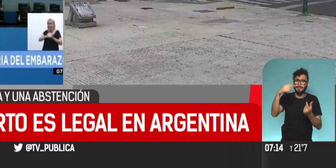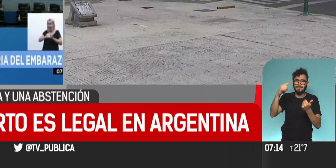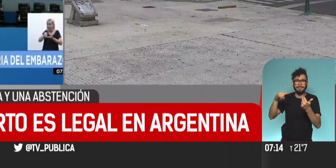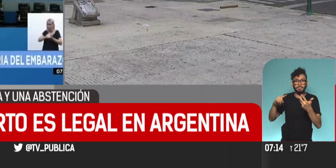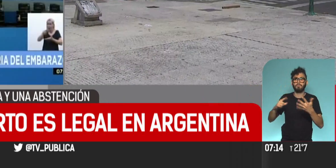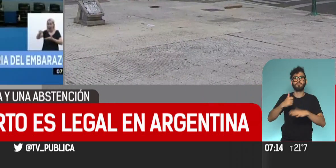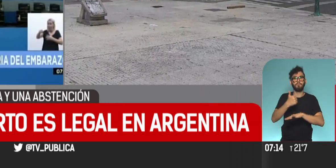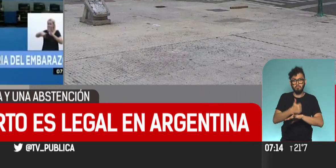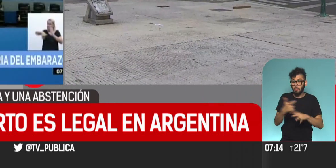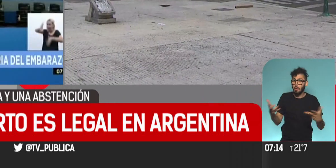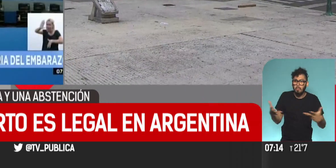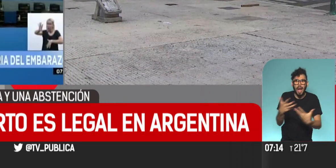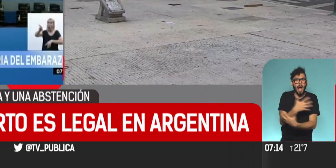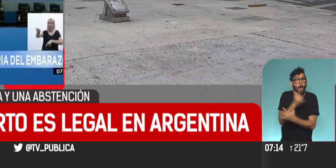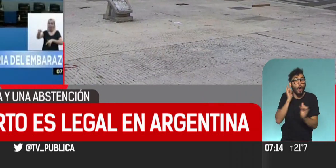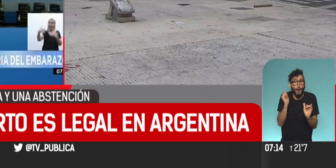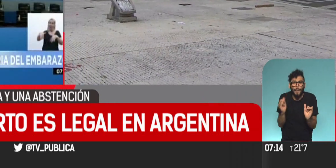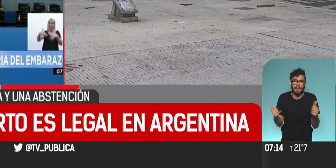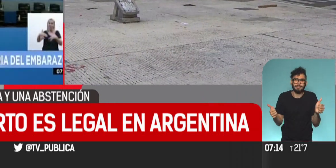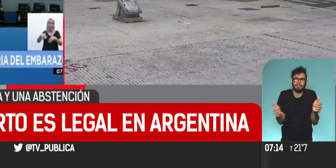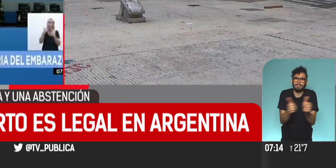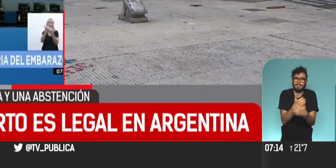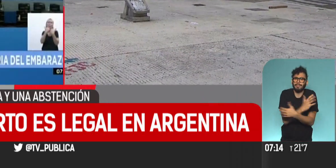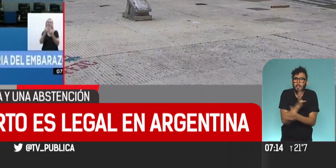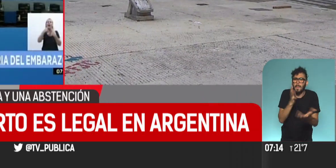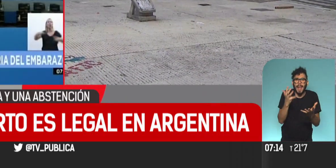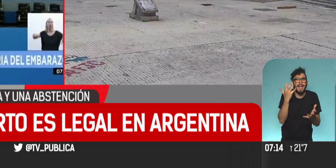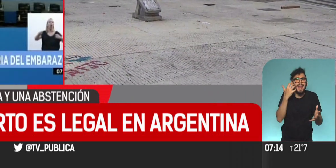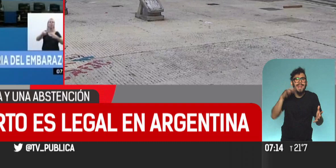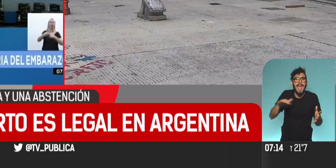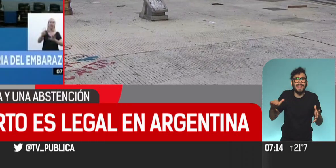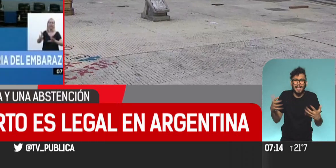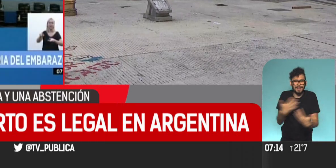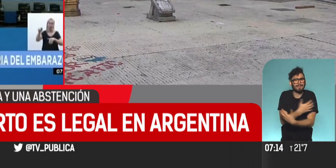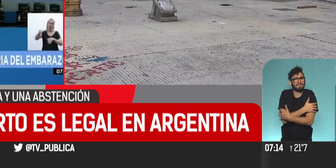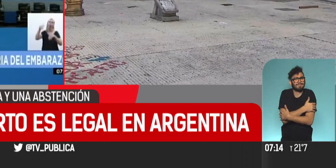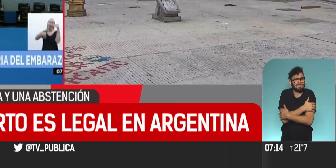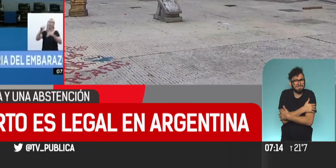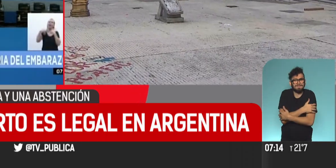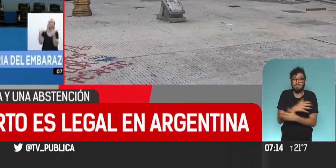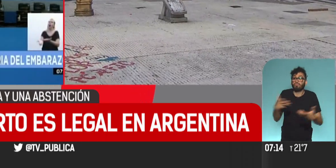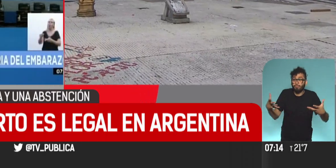se dejaron ver y abrazar por las más jovencitas, por casi sus nietas de la vida, que son ni más ni menos que la revolución de las hijas. Pero no.